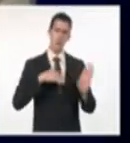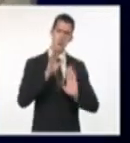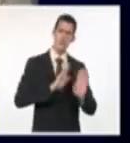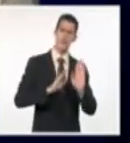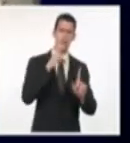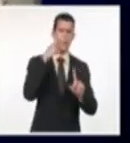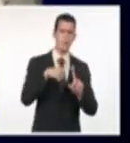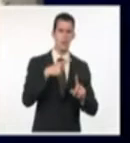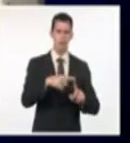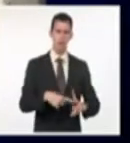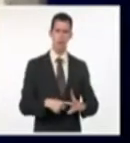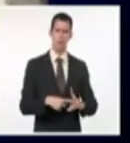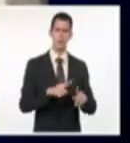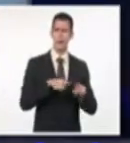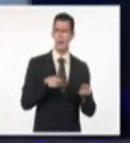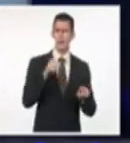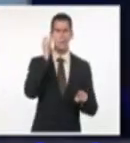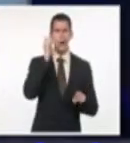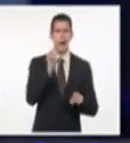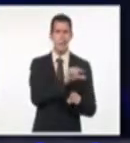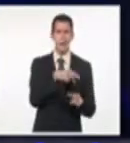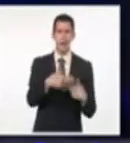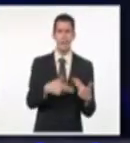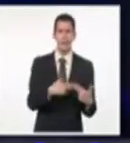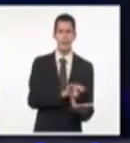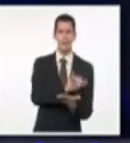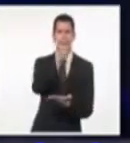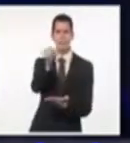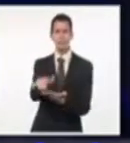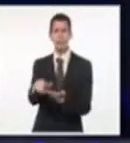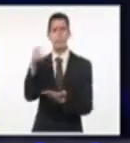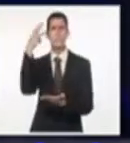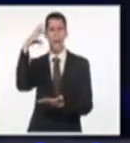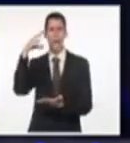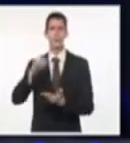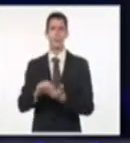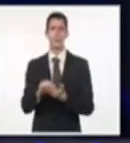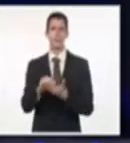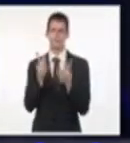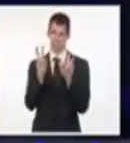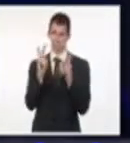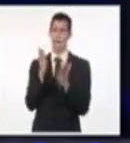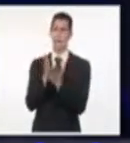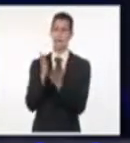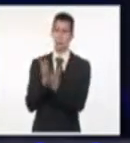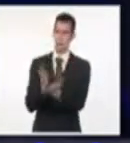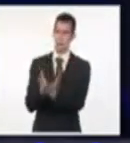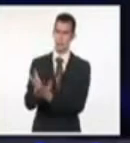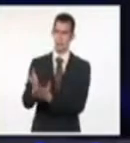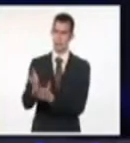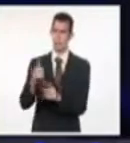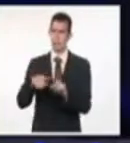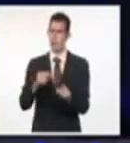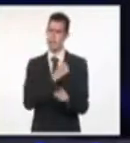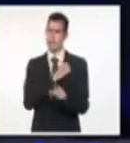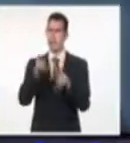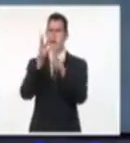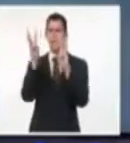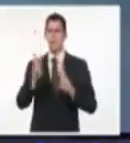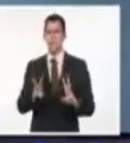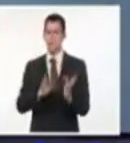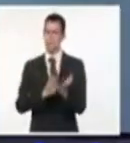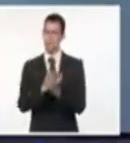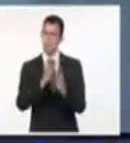Desde allá, desde México, se mantiene intentando derrocar a la revolución cubana, ahora vía internet. Mantiene